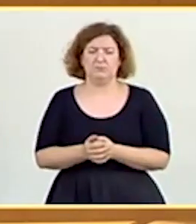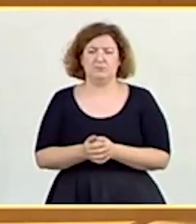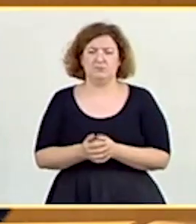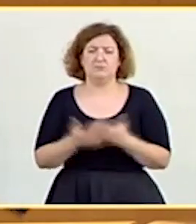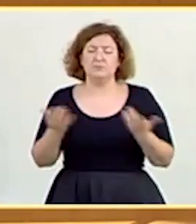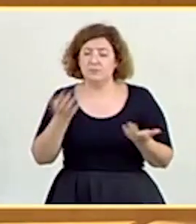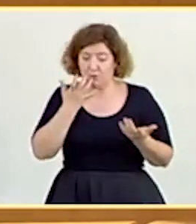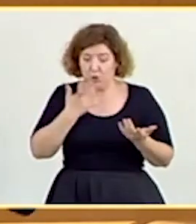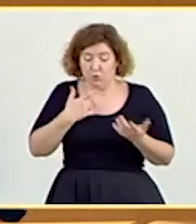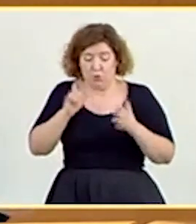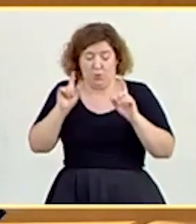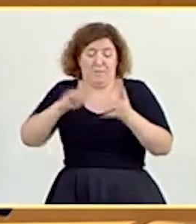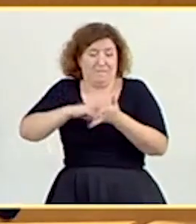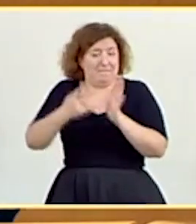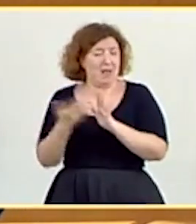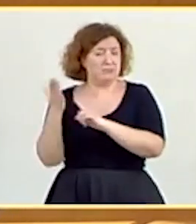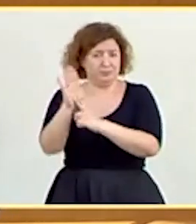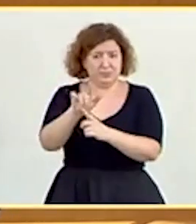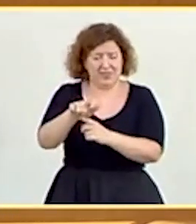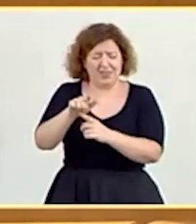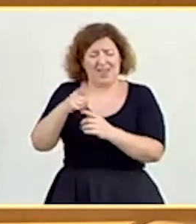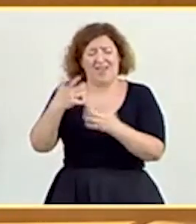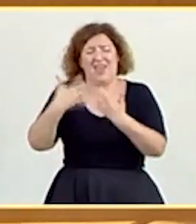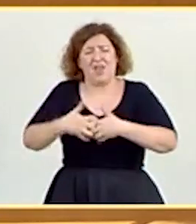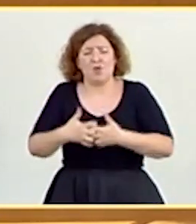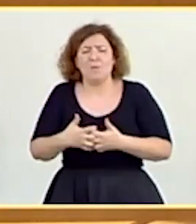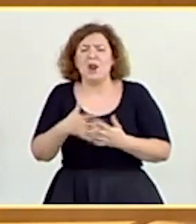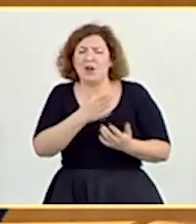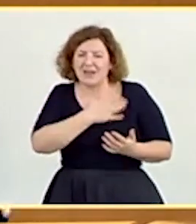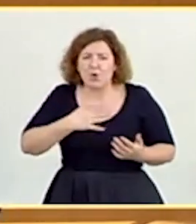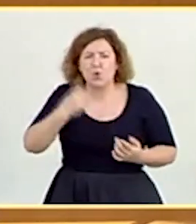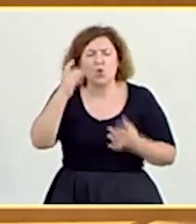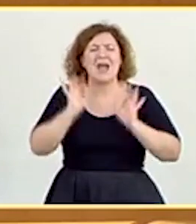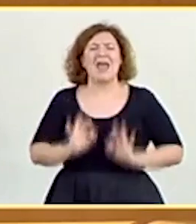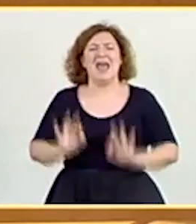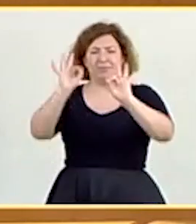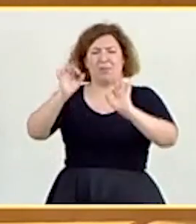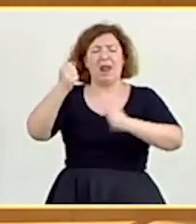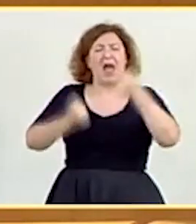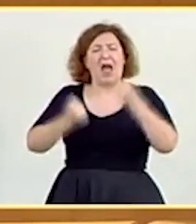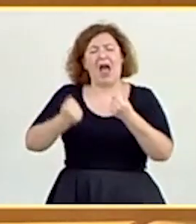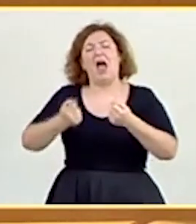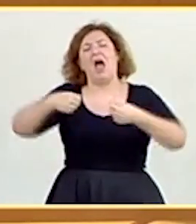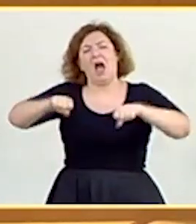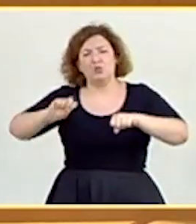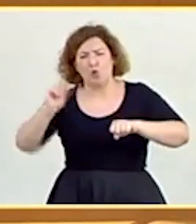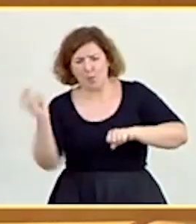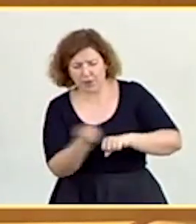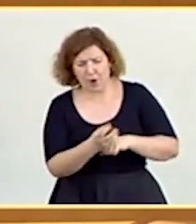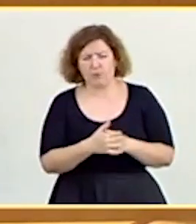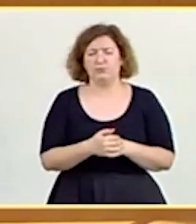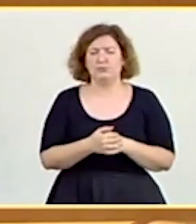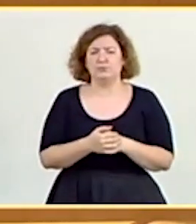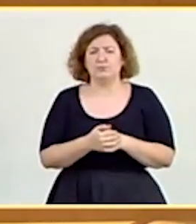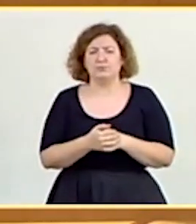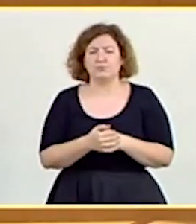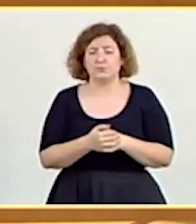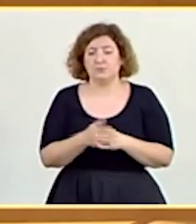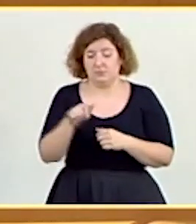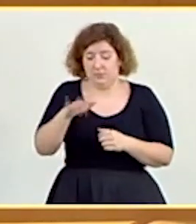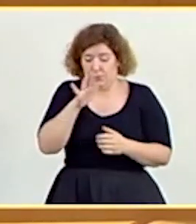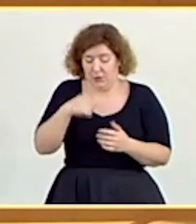proponemos de industria, pero también pedimos un plan específico para la automoción, que podremos discutir también en la moción consecuencia de esta